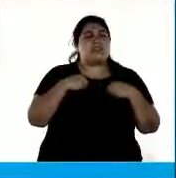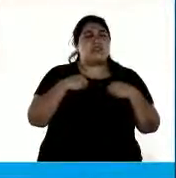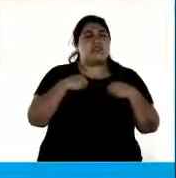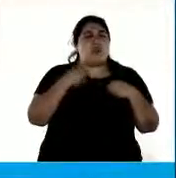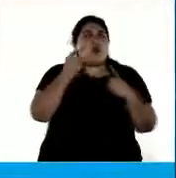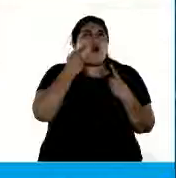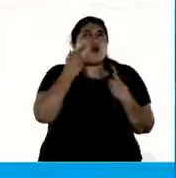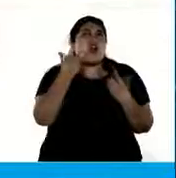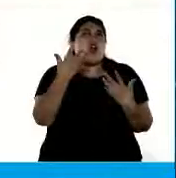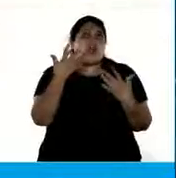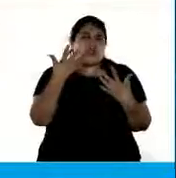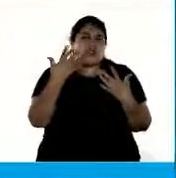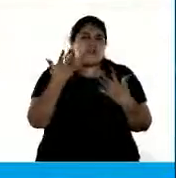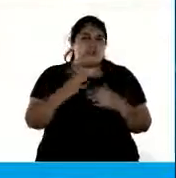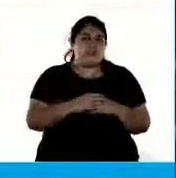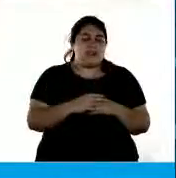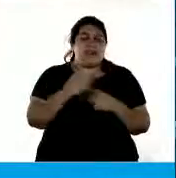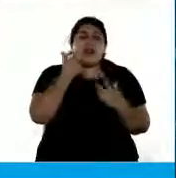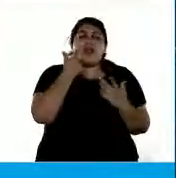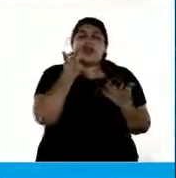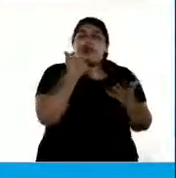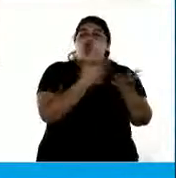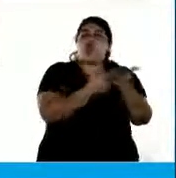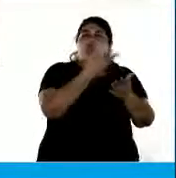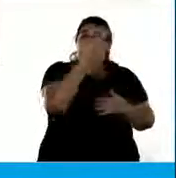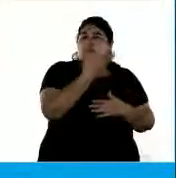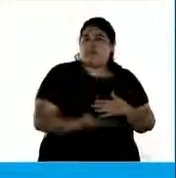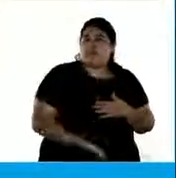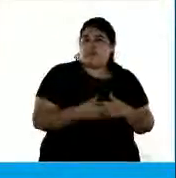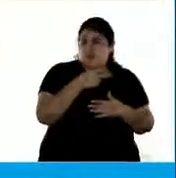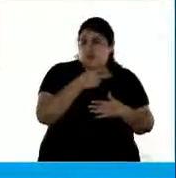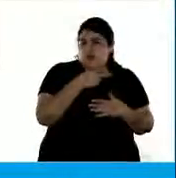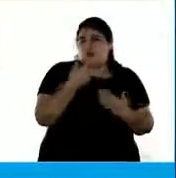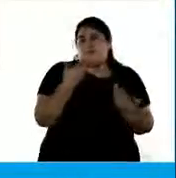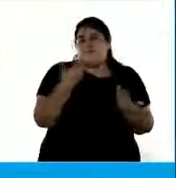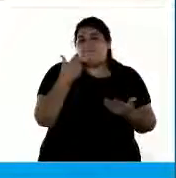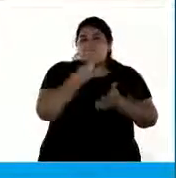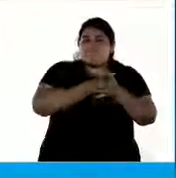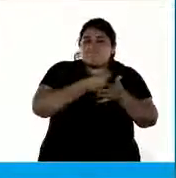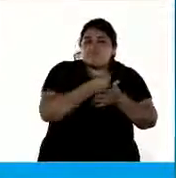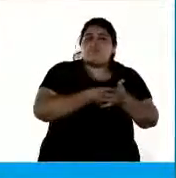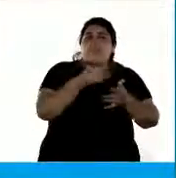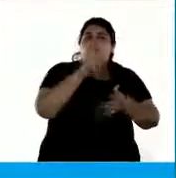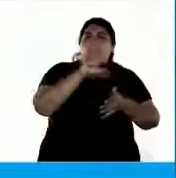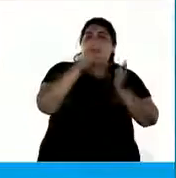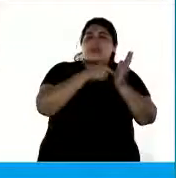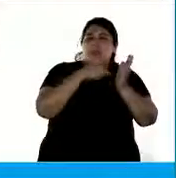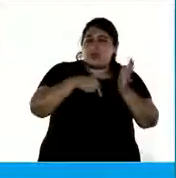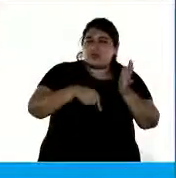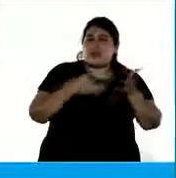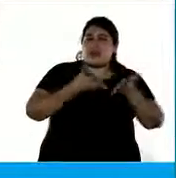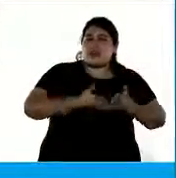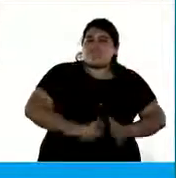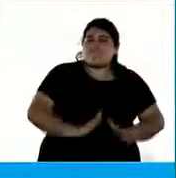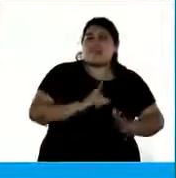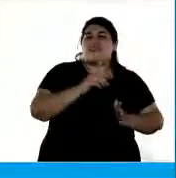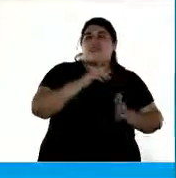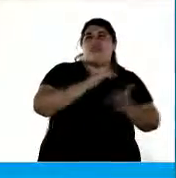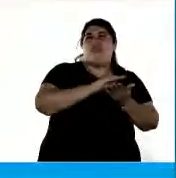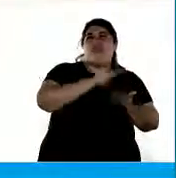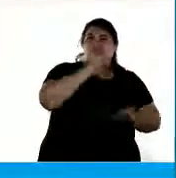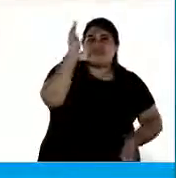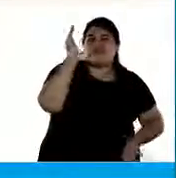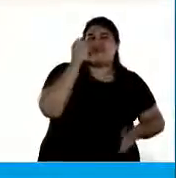necesario a este bonaerense que luchó por sus ideales, que también son